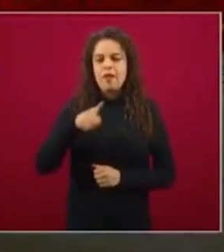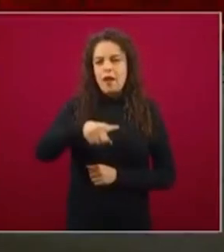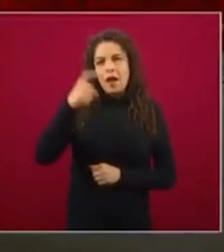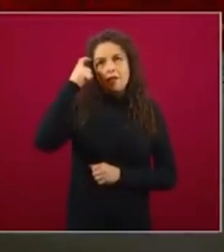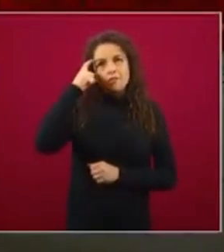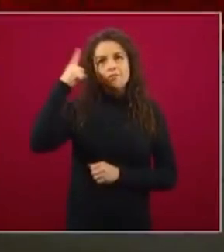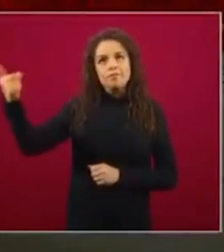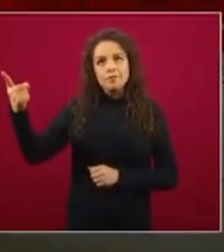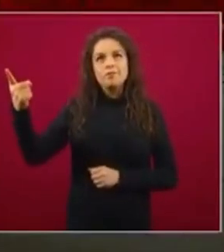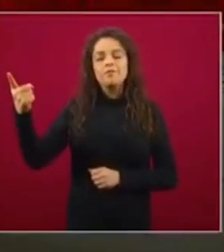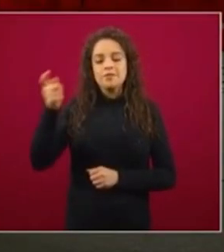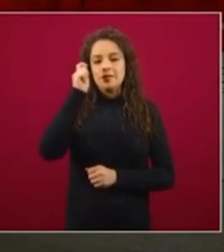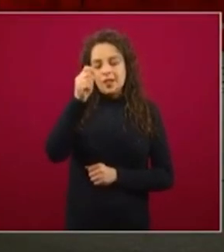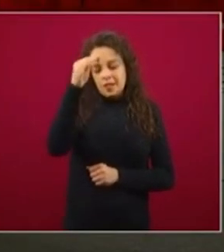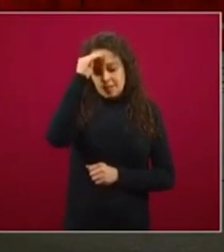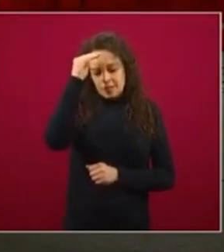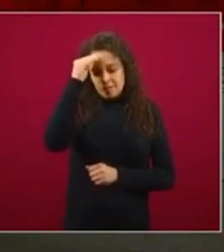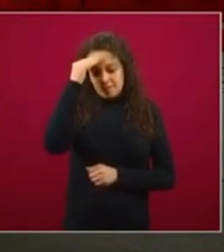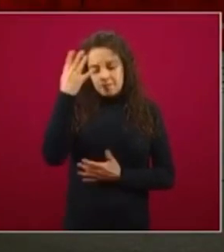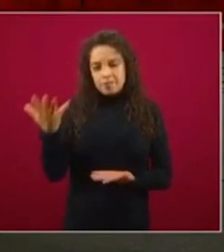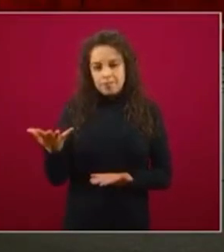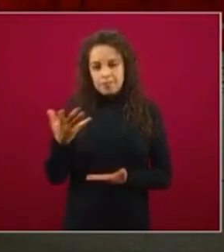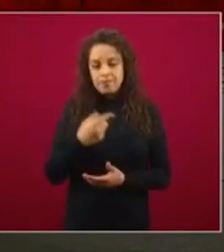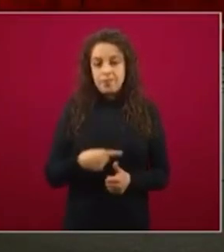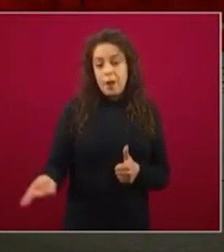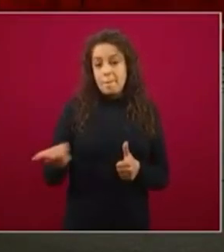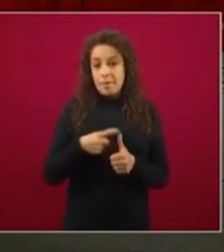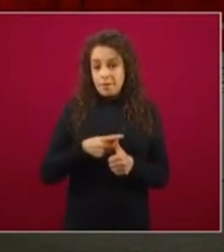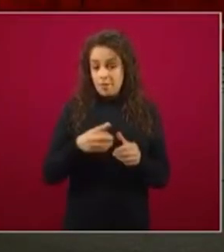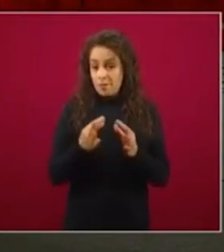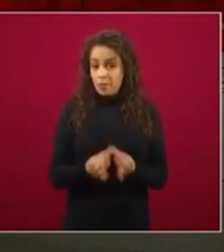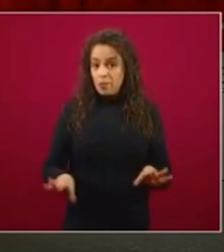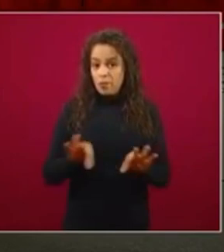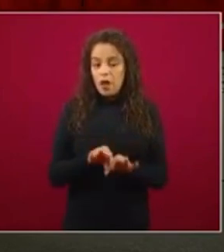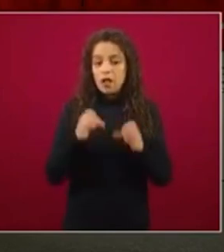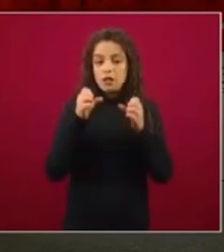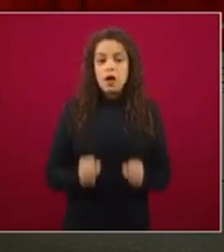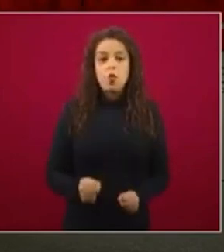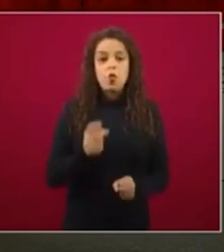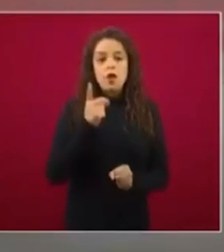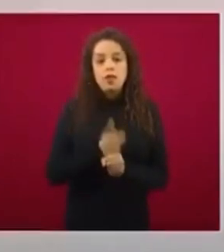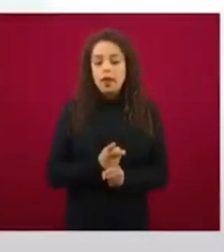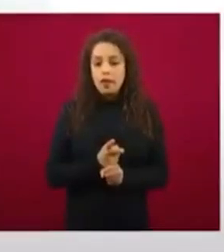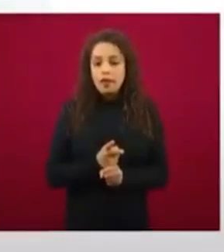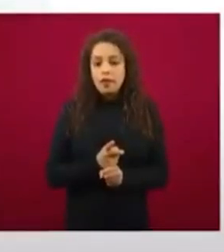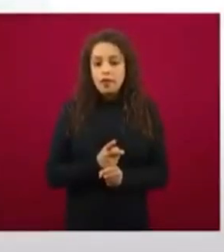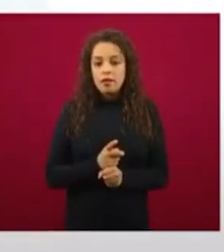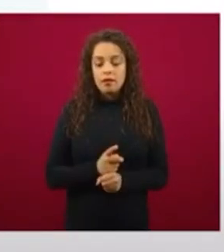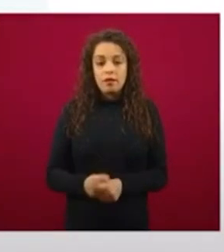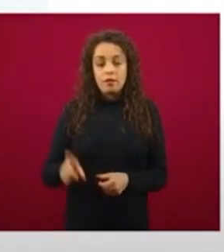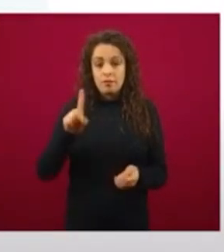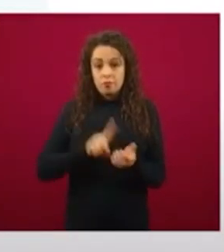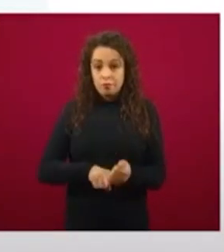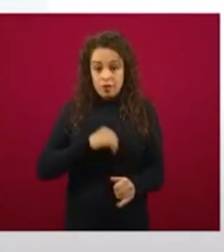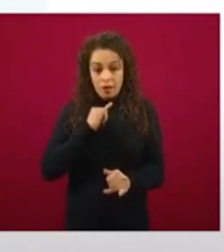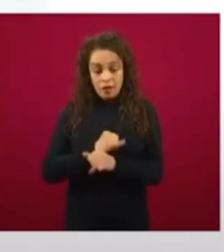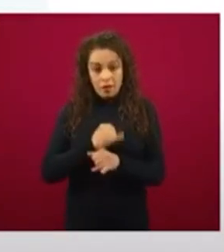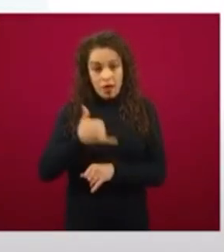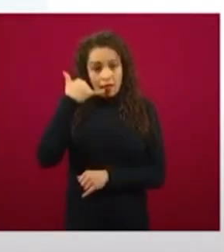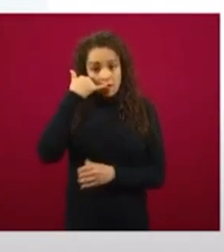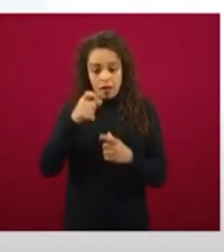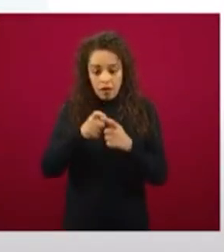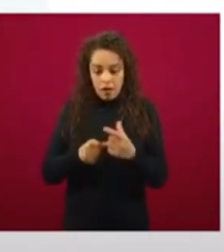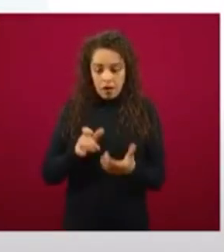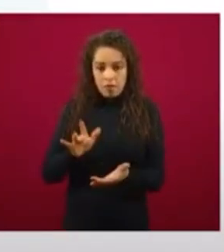El primero de los principios es la seguridad. No puede funcionar una plataforma electrónica si no estamos pensando en la seguridad del